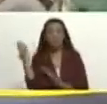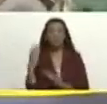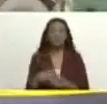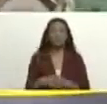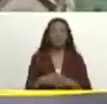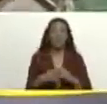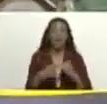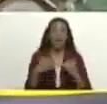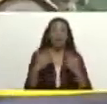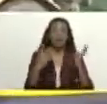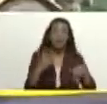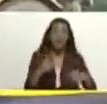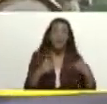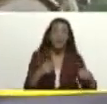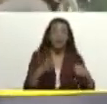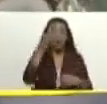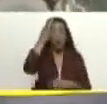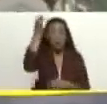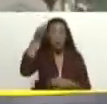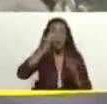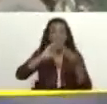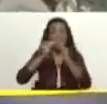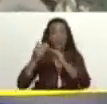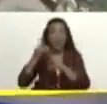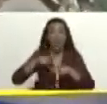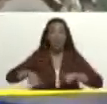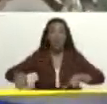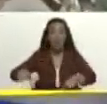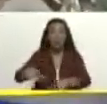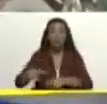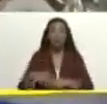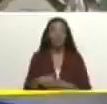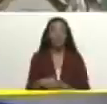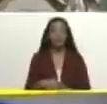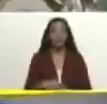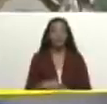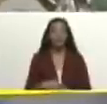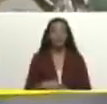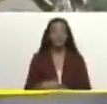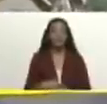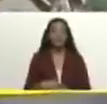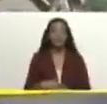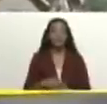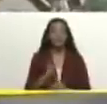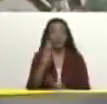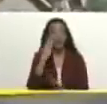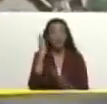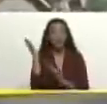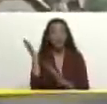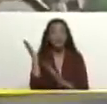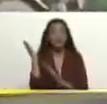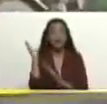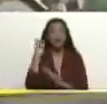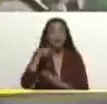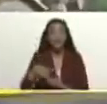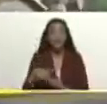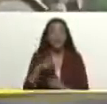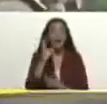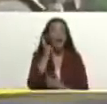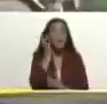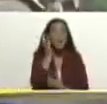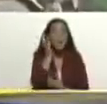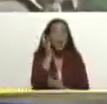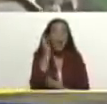que es presidente del Consejo Comunal del Sector 1 de Ezequiel Zamora, también está Carmen